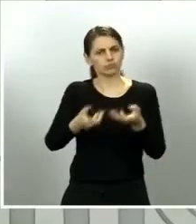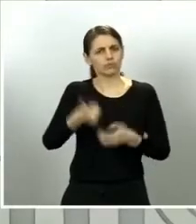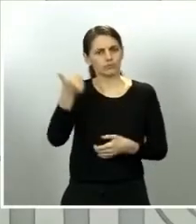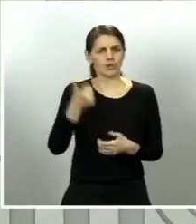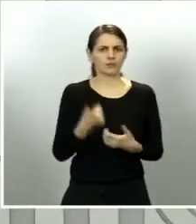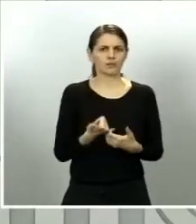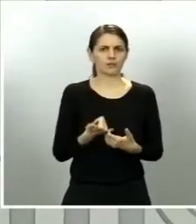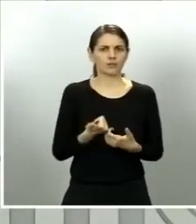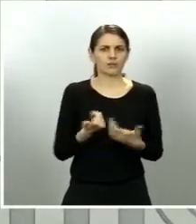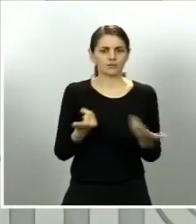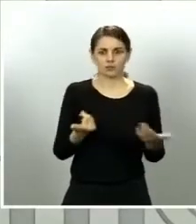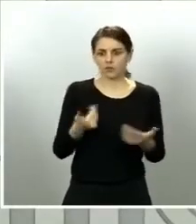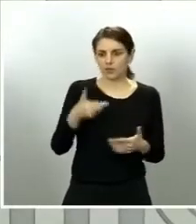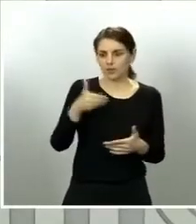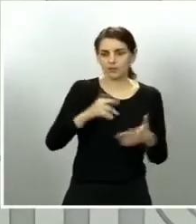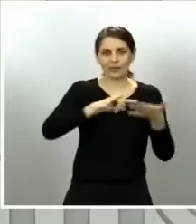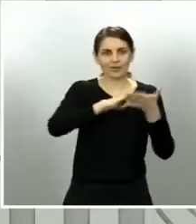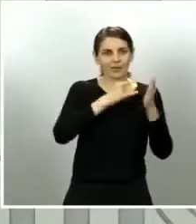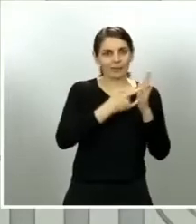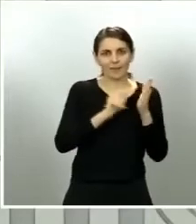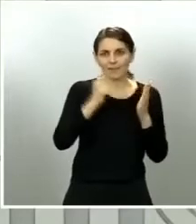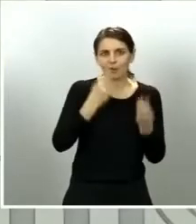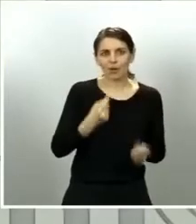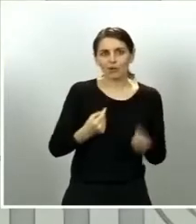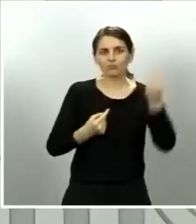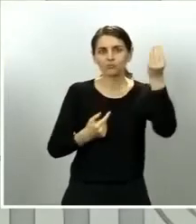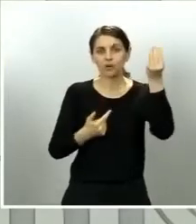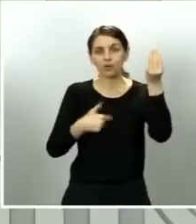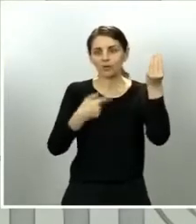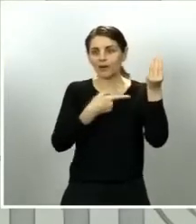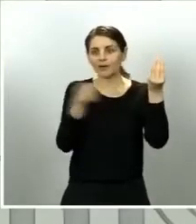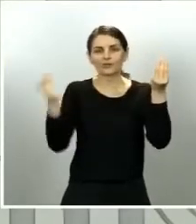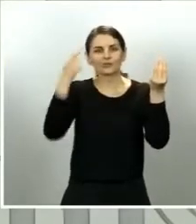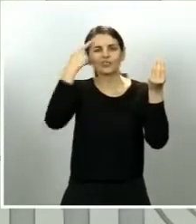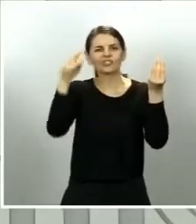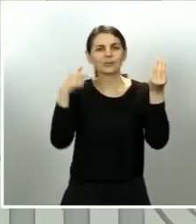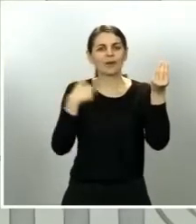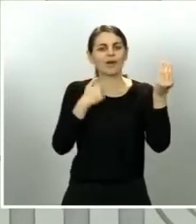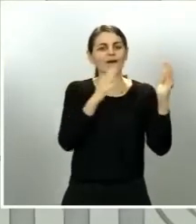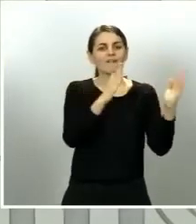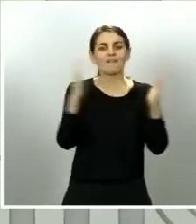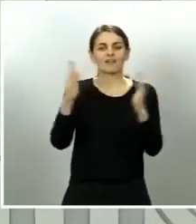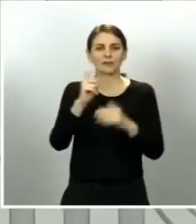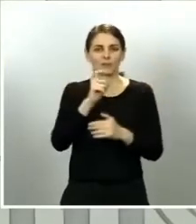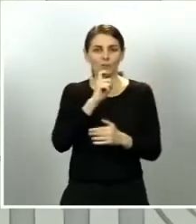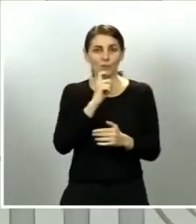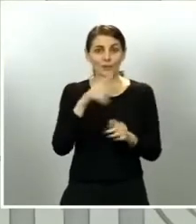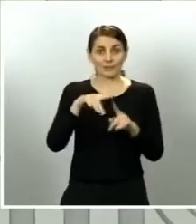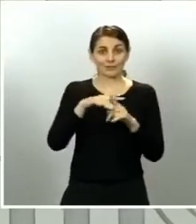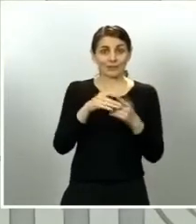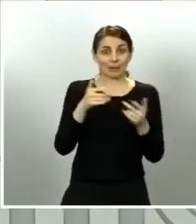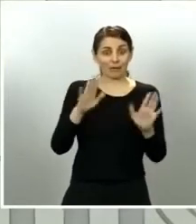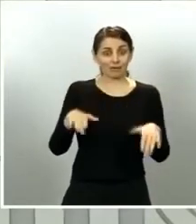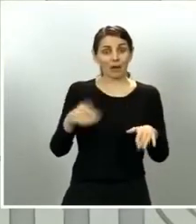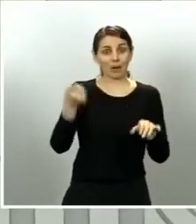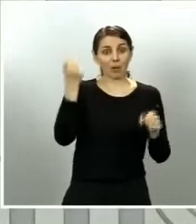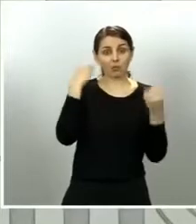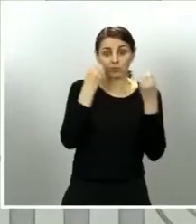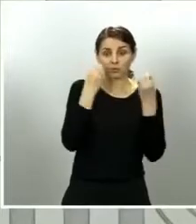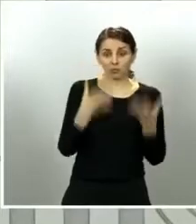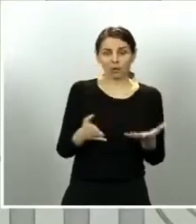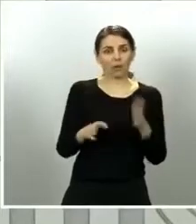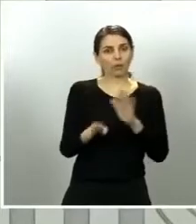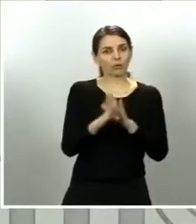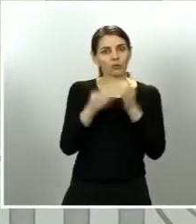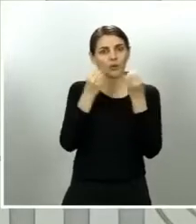dado a conocer para que todo el mundo tenga un horizonte ¿qué horizonte? el horizonte de que si las cosas van todas muy bien en ocho semanas alcanzaremos esta normalidad en